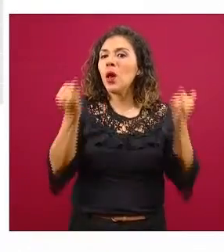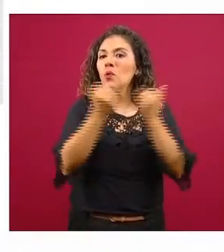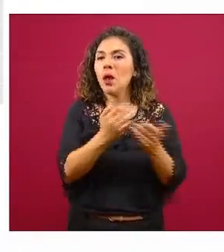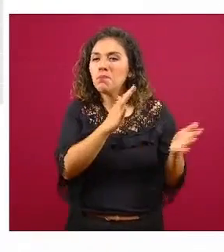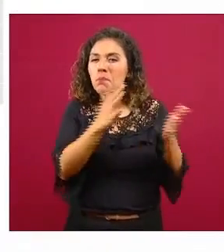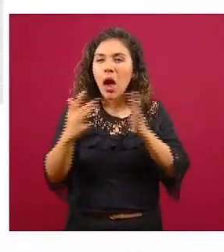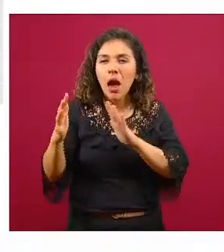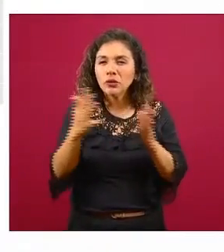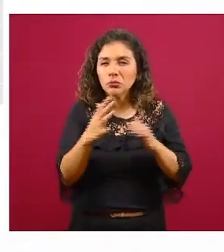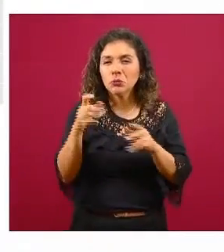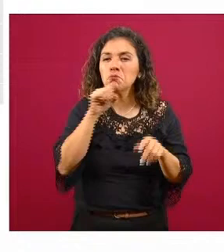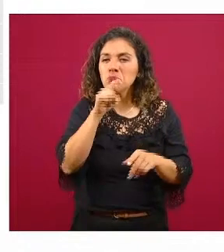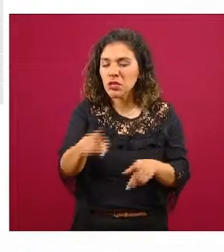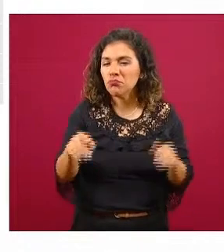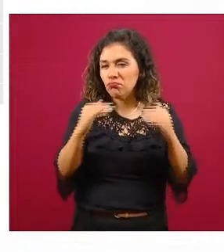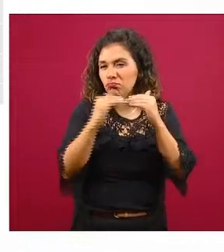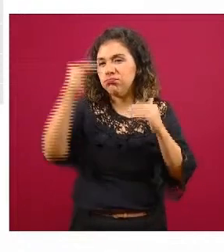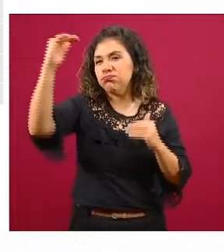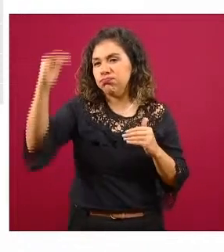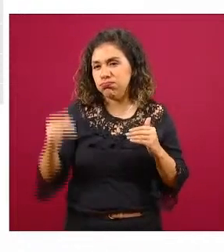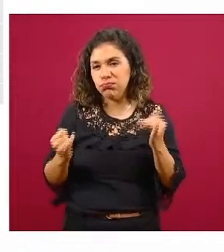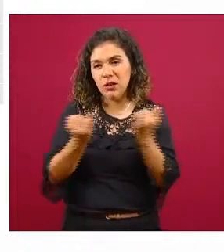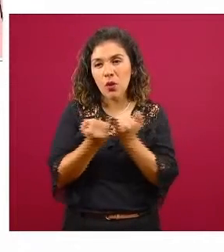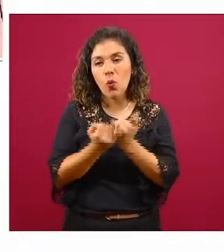tendencia si me dan la siguiente por favor